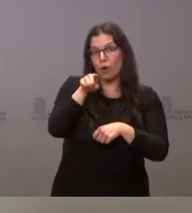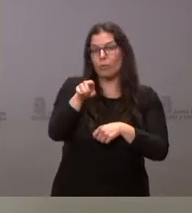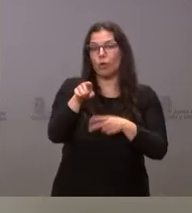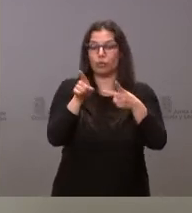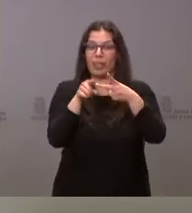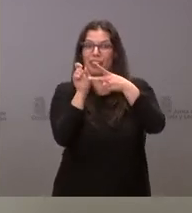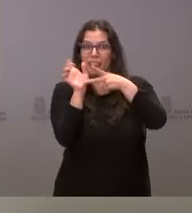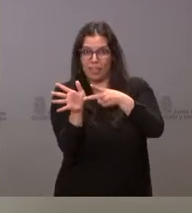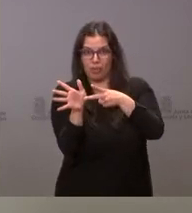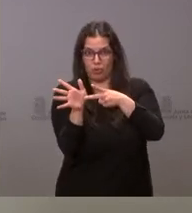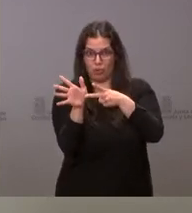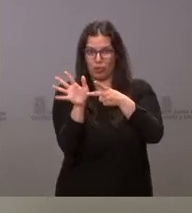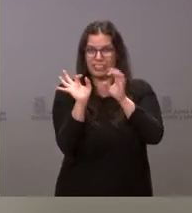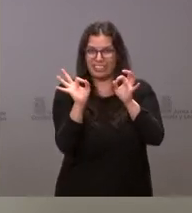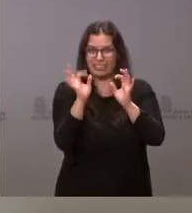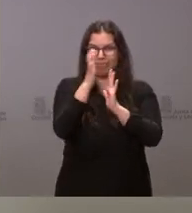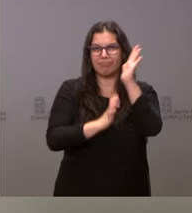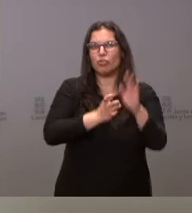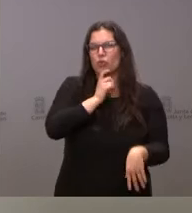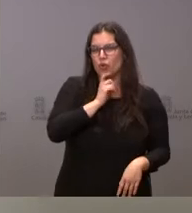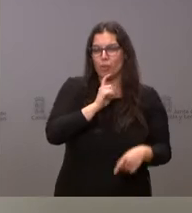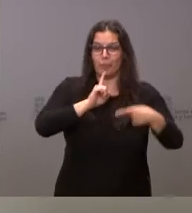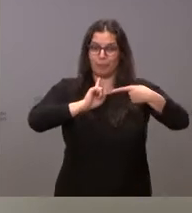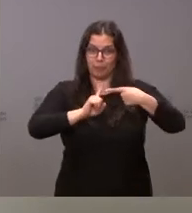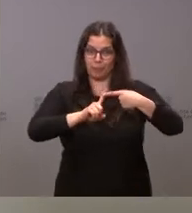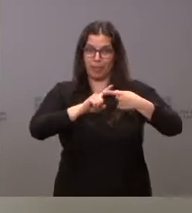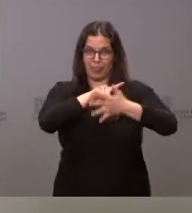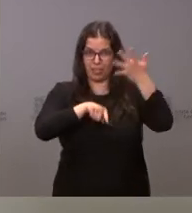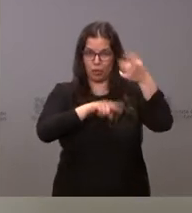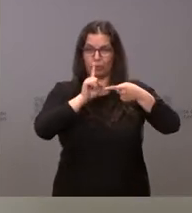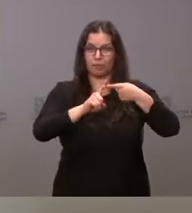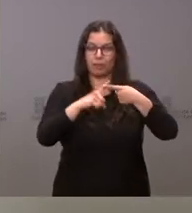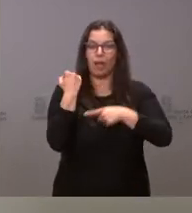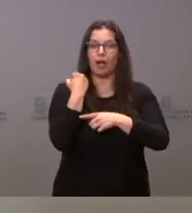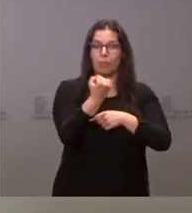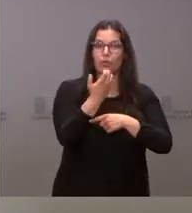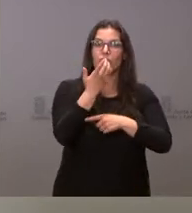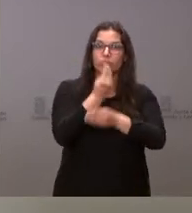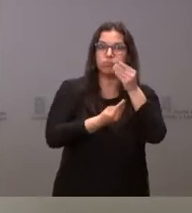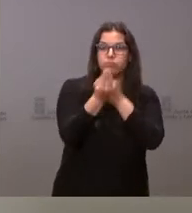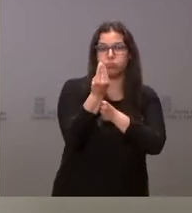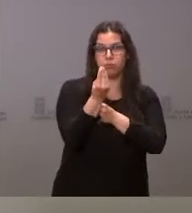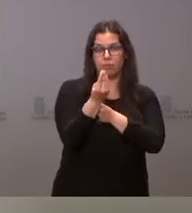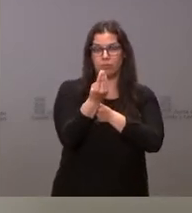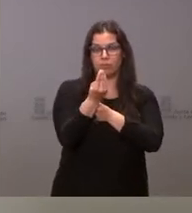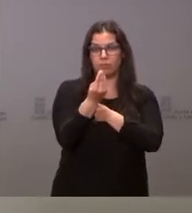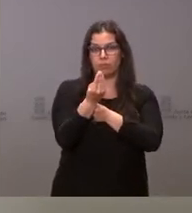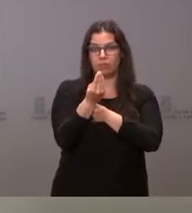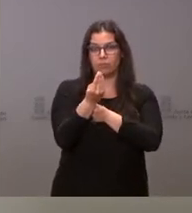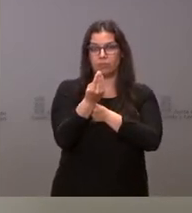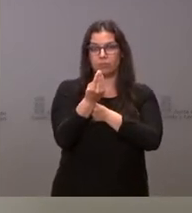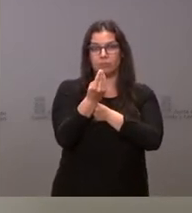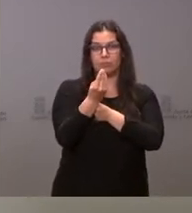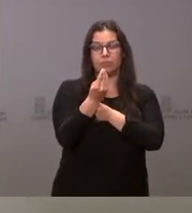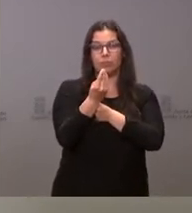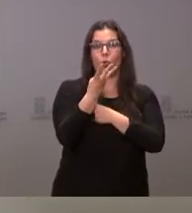medidas concretas de reducción fiscal. Primero, el apoyo a la natalidad con un incremento del